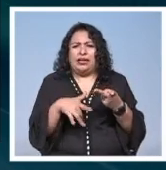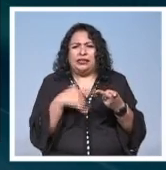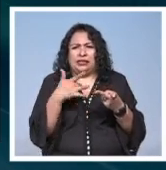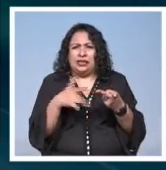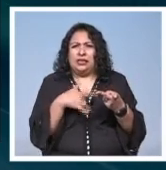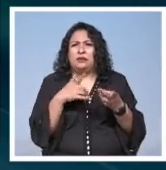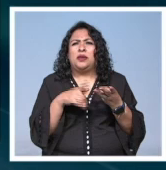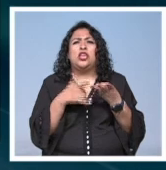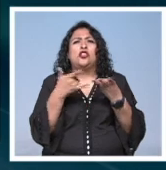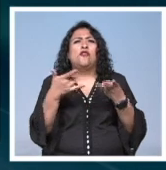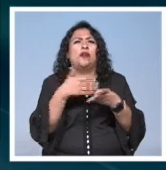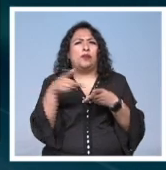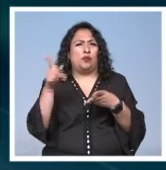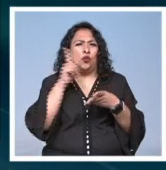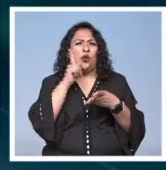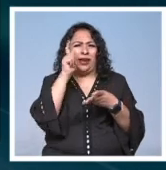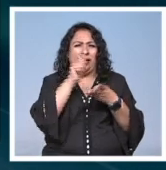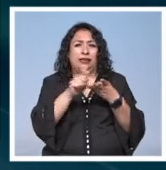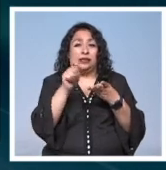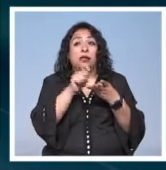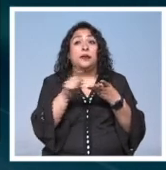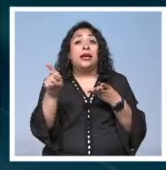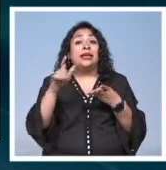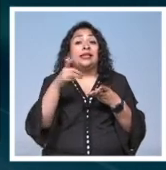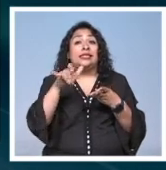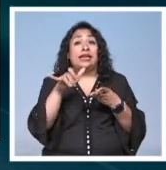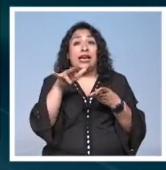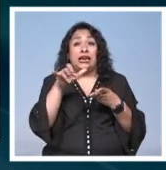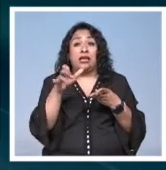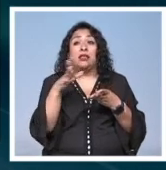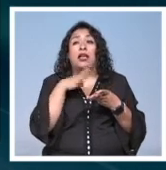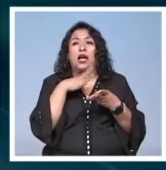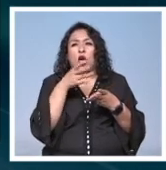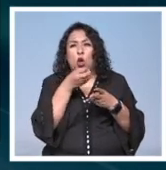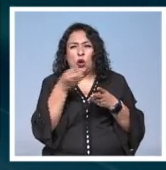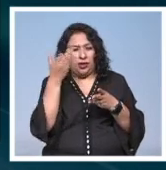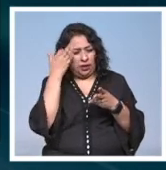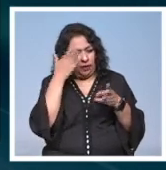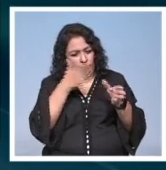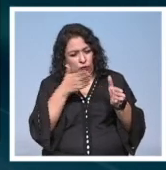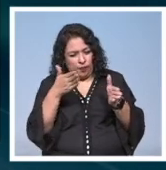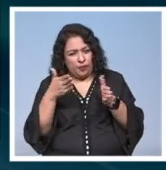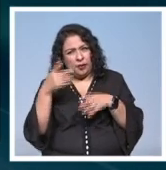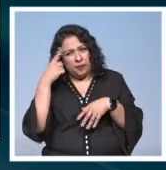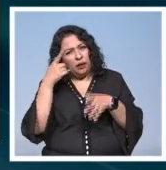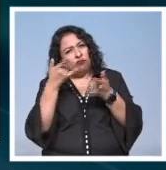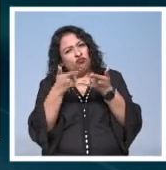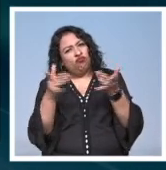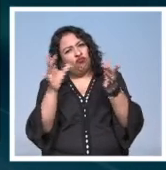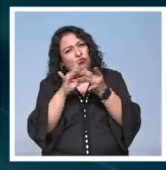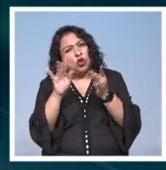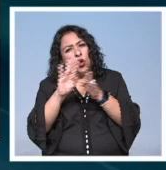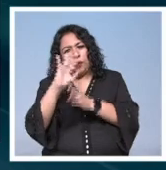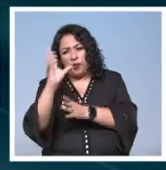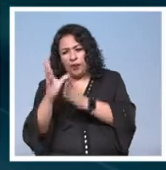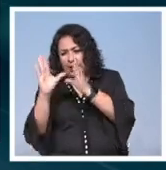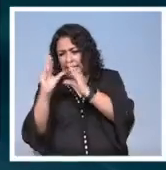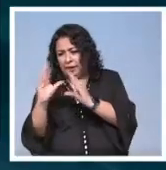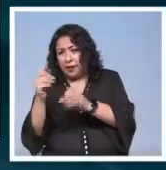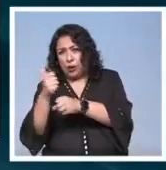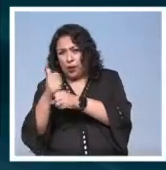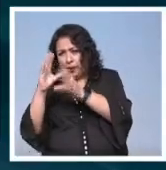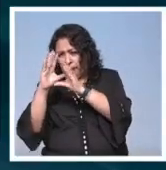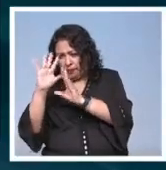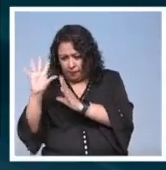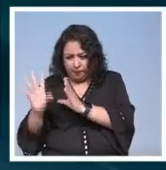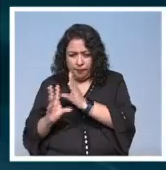y de la historia familiar de la escritora pues Janet da un orden cronológico a sus versos para contar desde el exilio del Líbano de sus abuelos